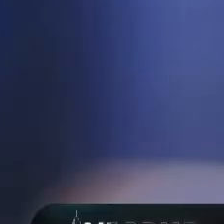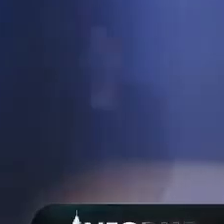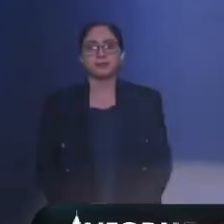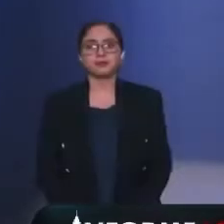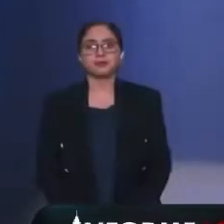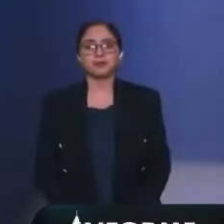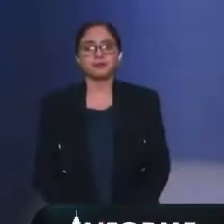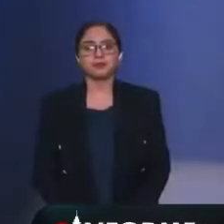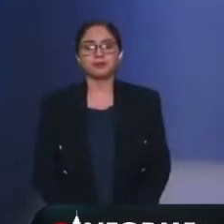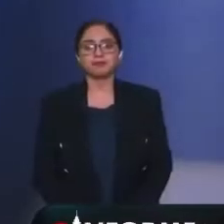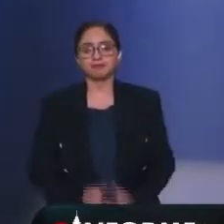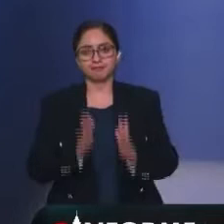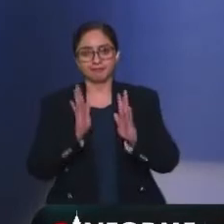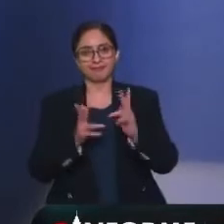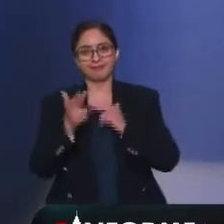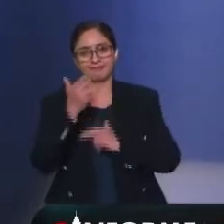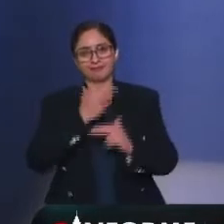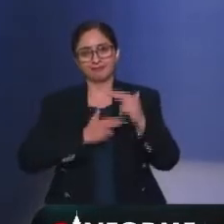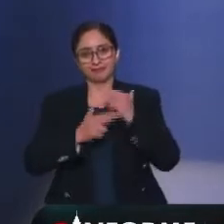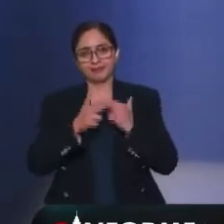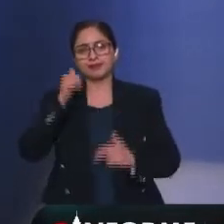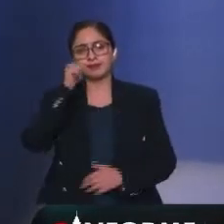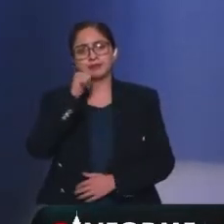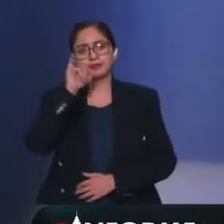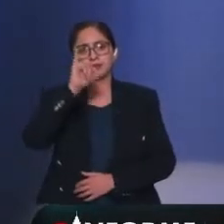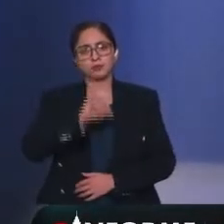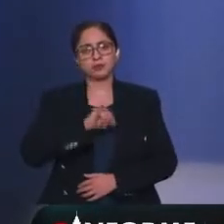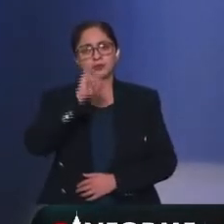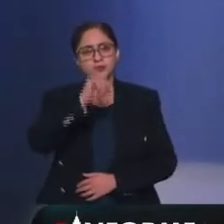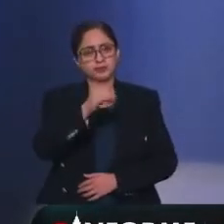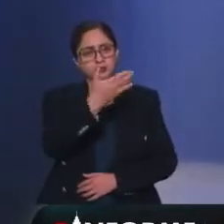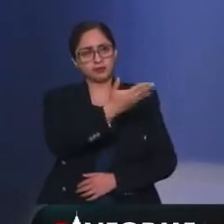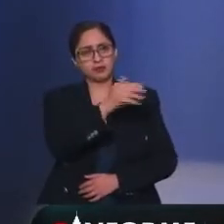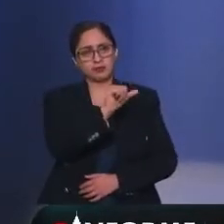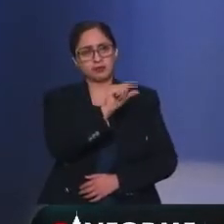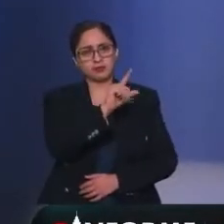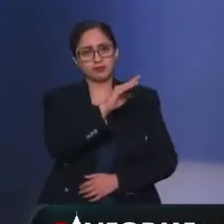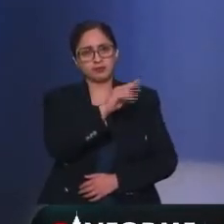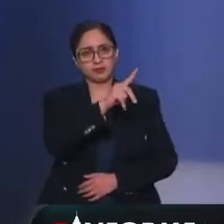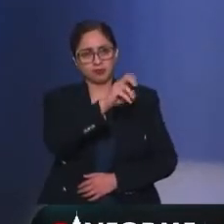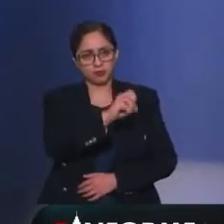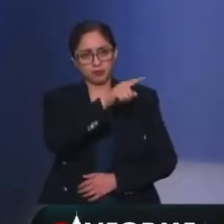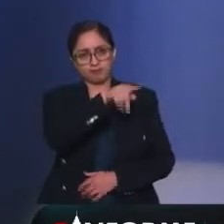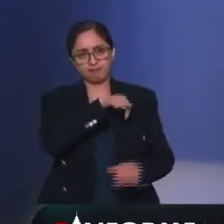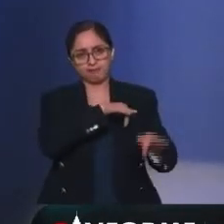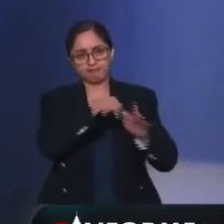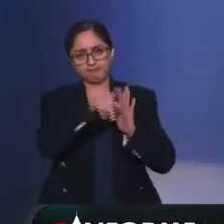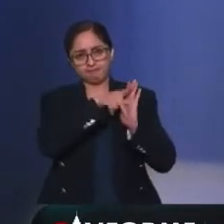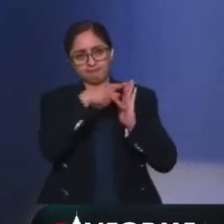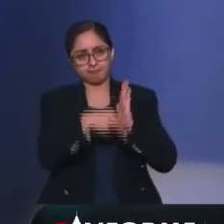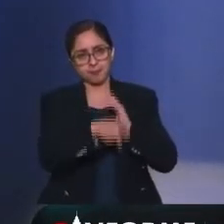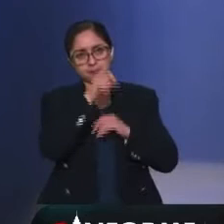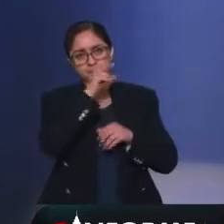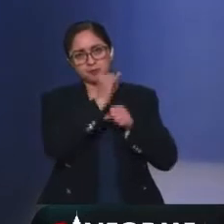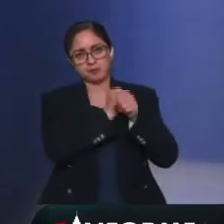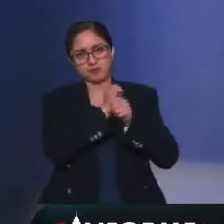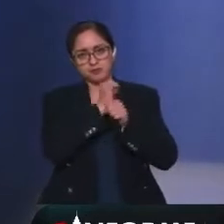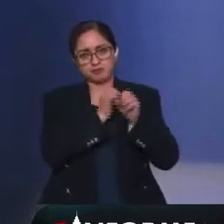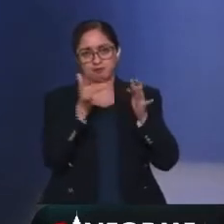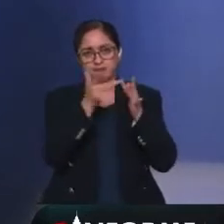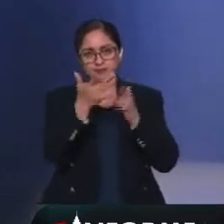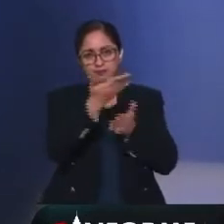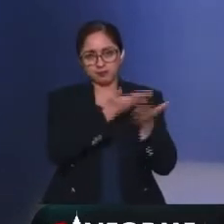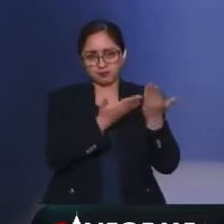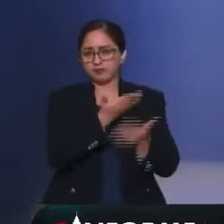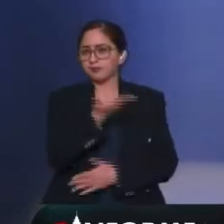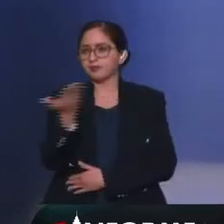Ya estamos de vuelta aquí en Informe Capital y como cada jueves están con nosotros Alberto Escorcia, periodista e investigador de redes sociales y